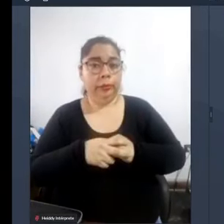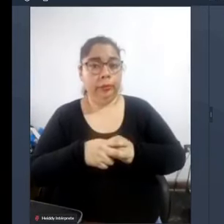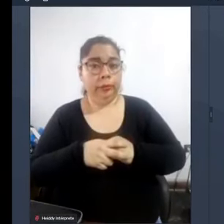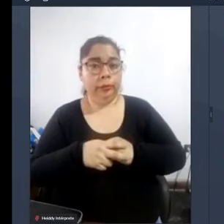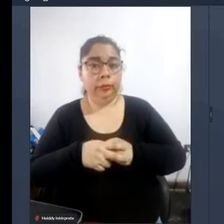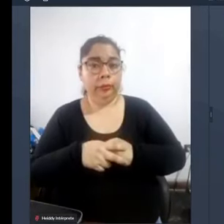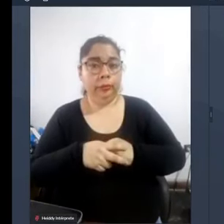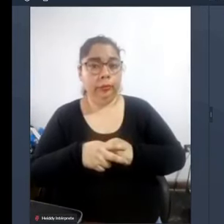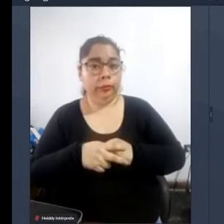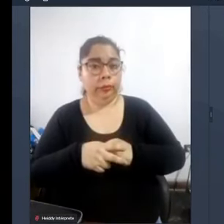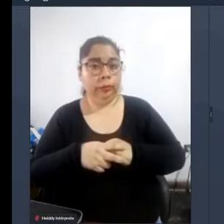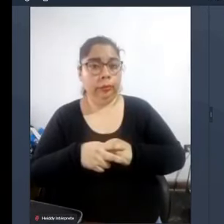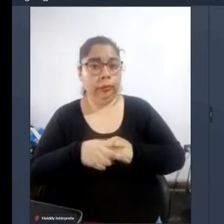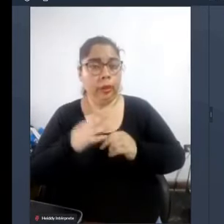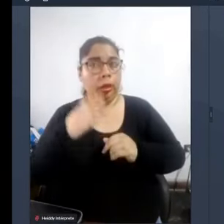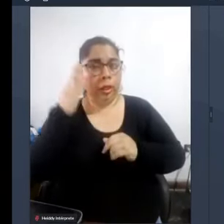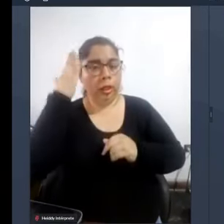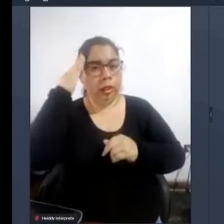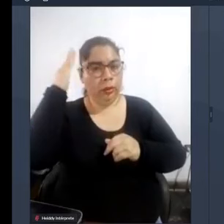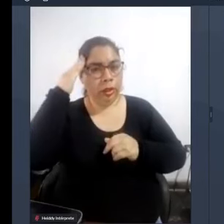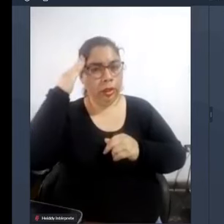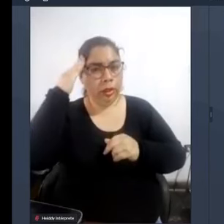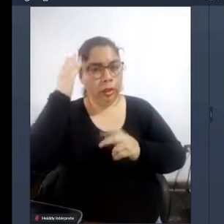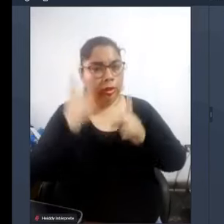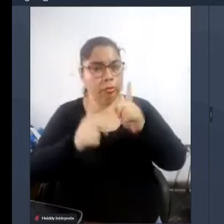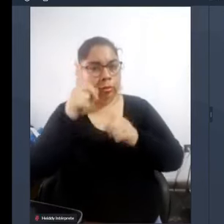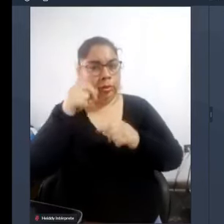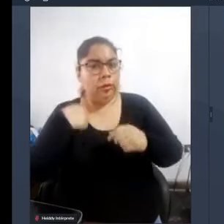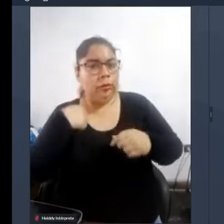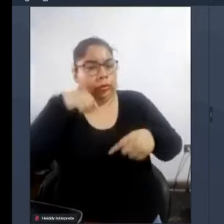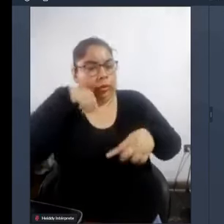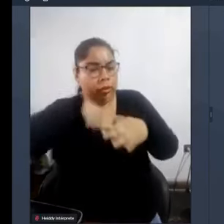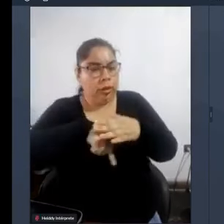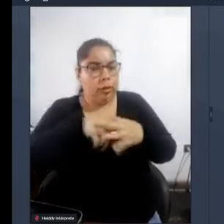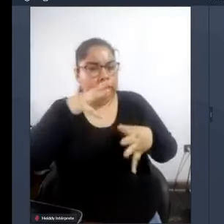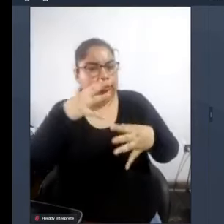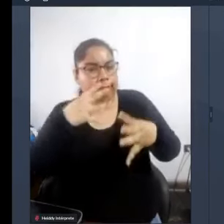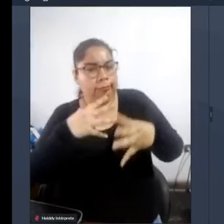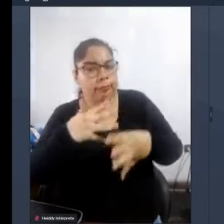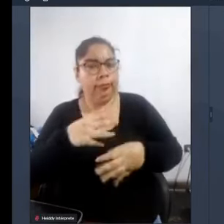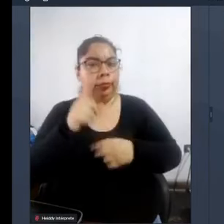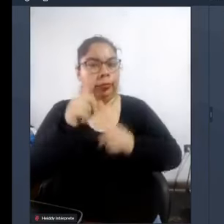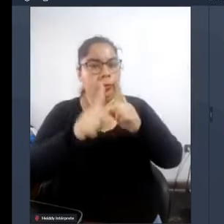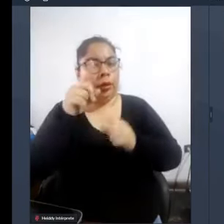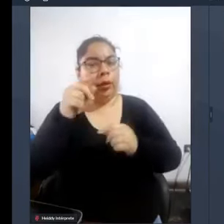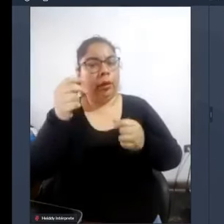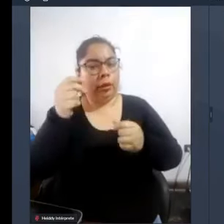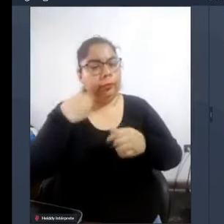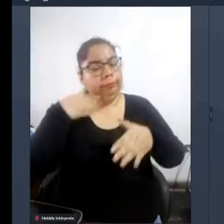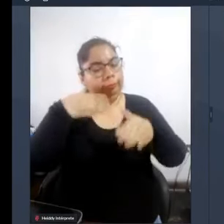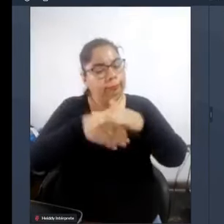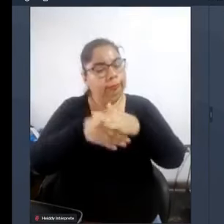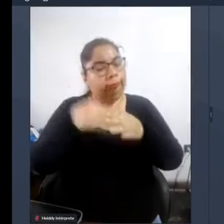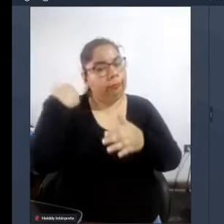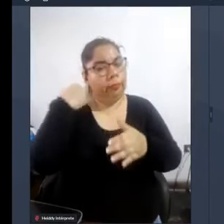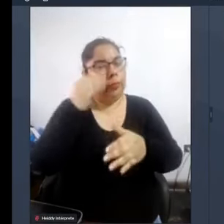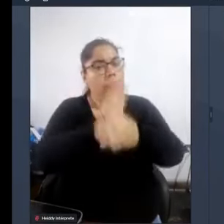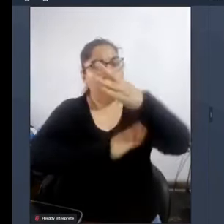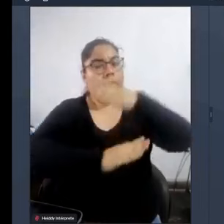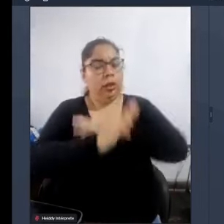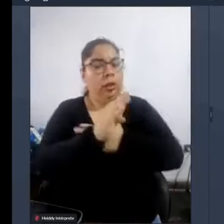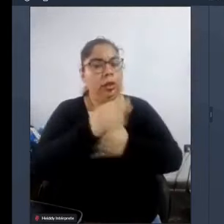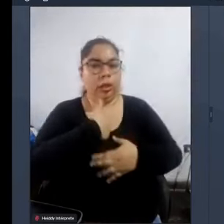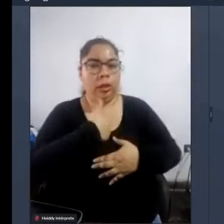la lógica de generación de los órganos va a generar alguna discapacidad si Dios quiere que nosotros lleguemos